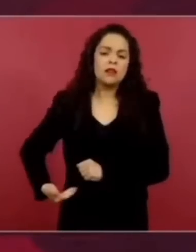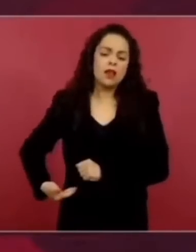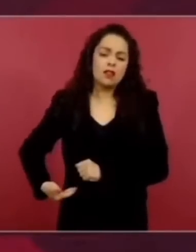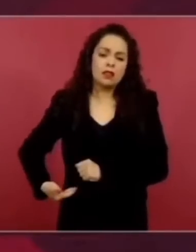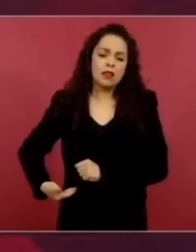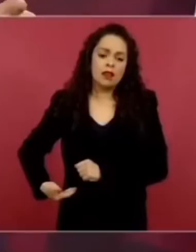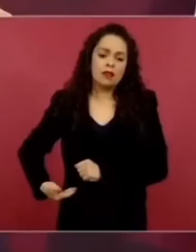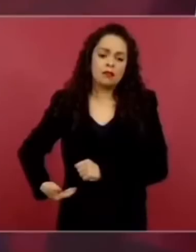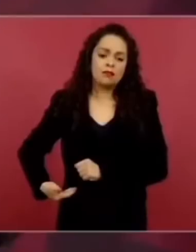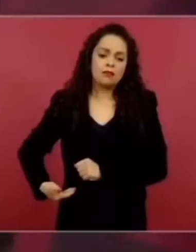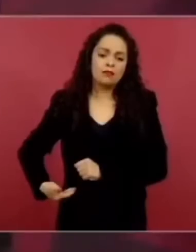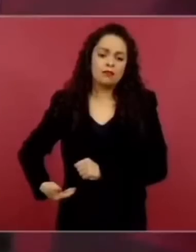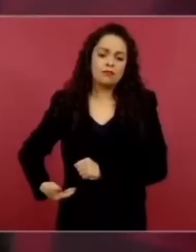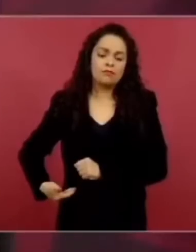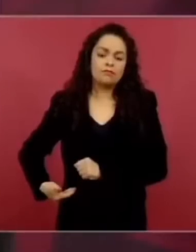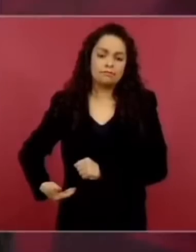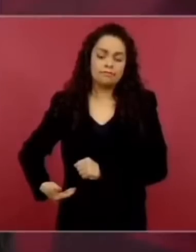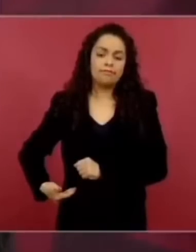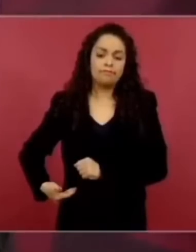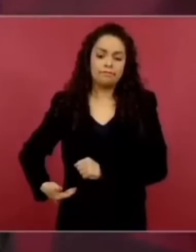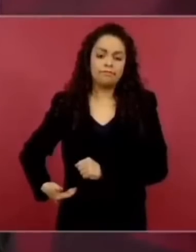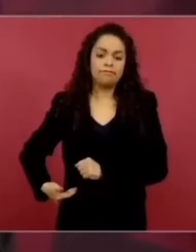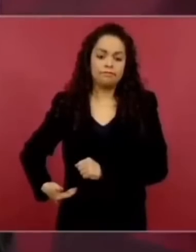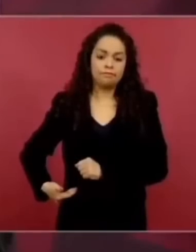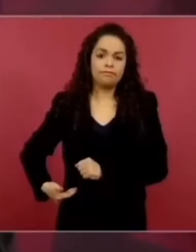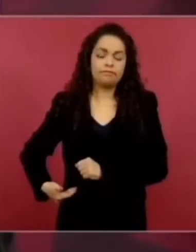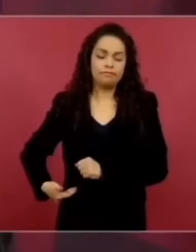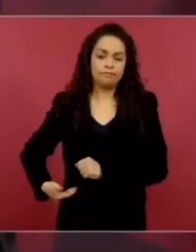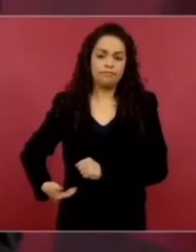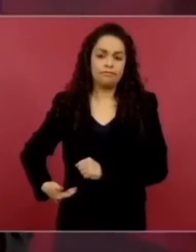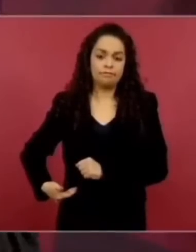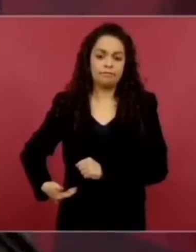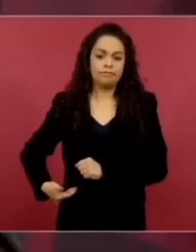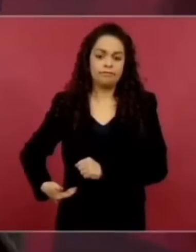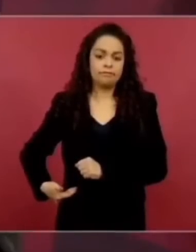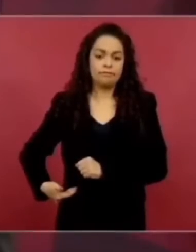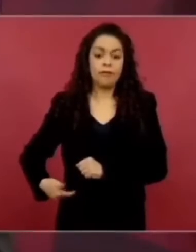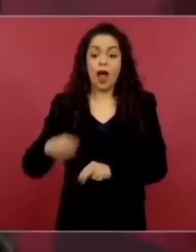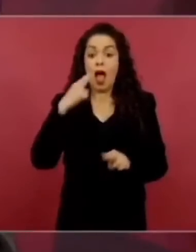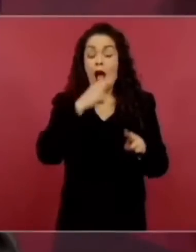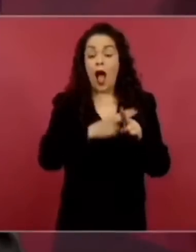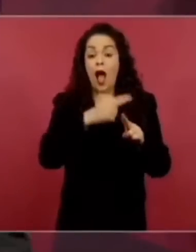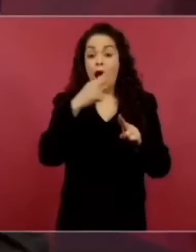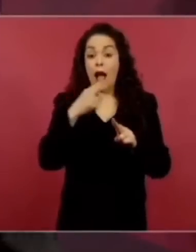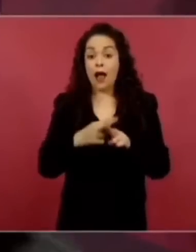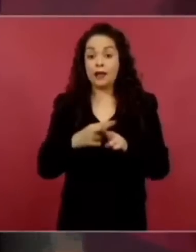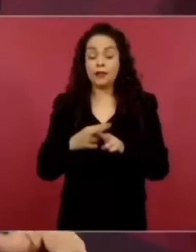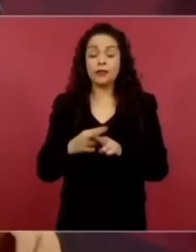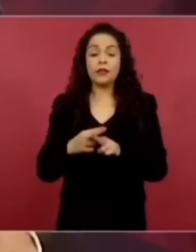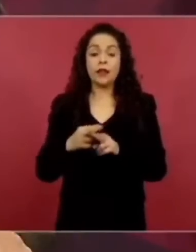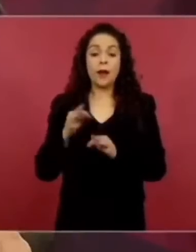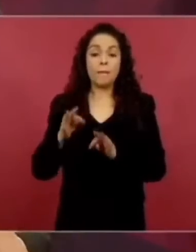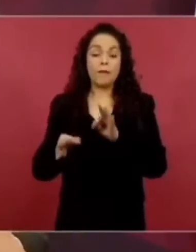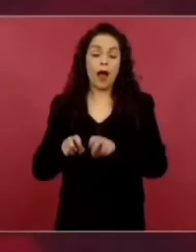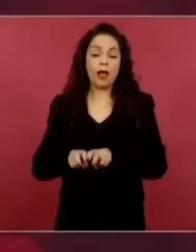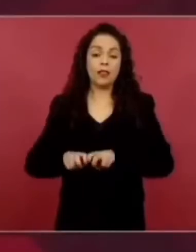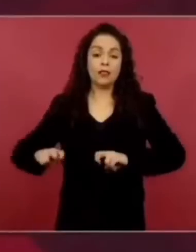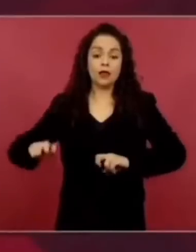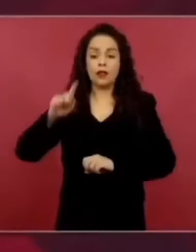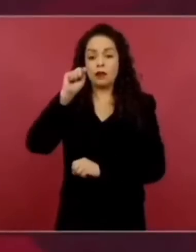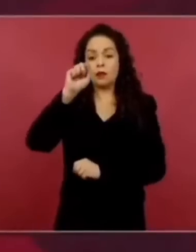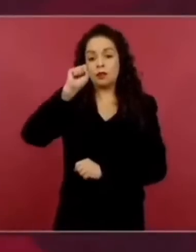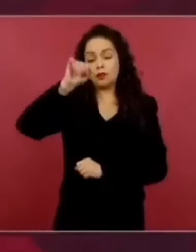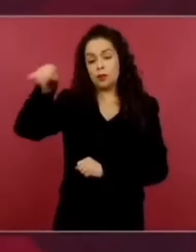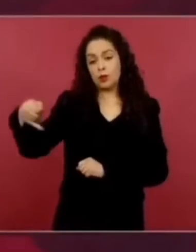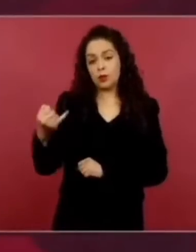y a los diputados locales y también a los magistrados del Tribunal Superior de